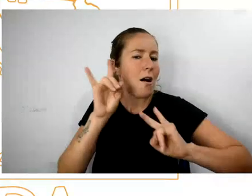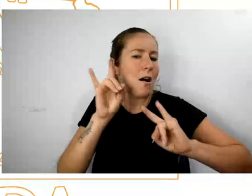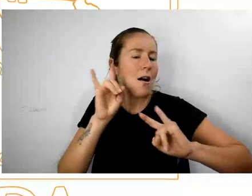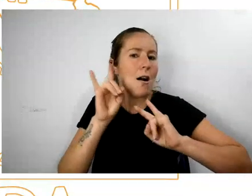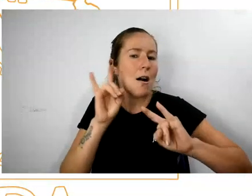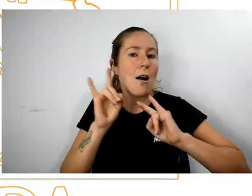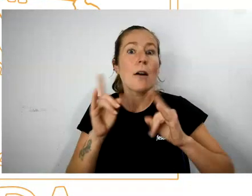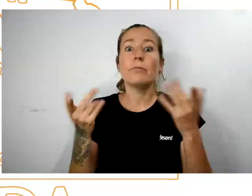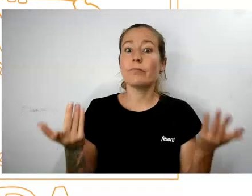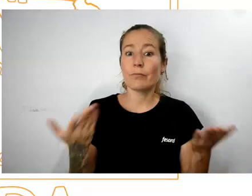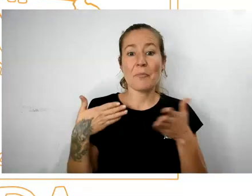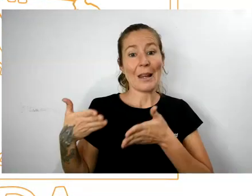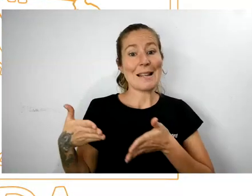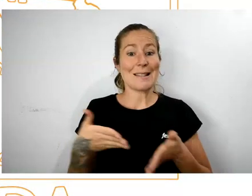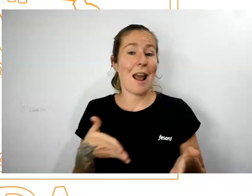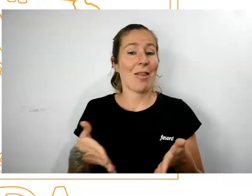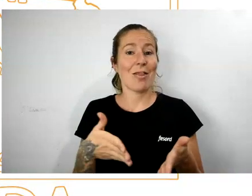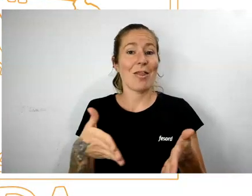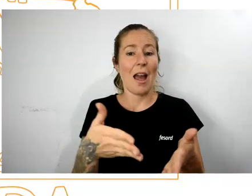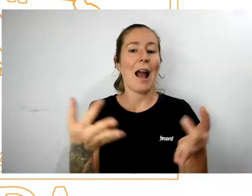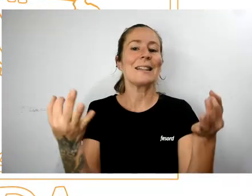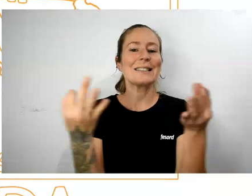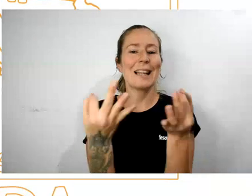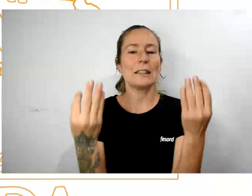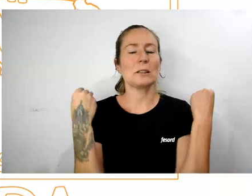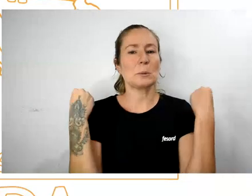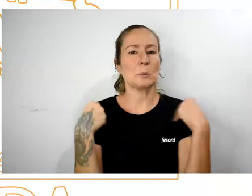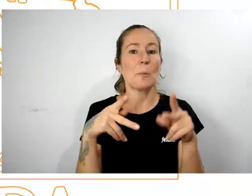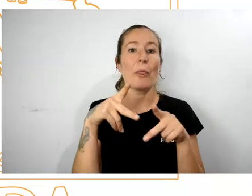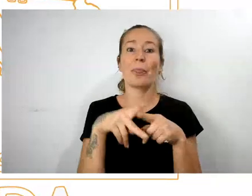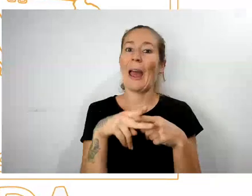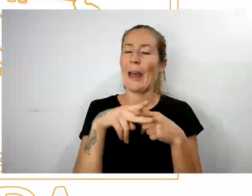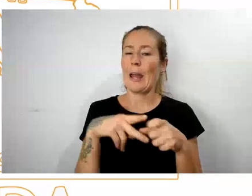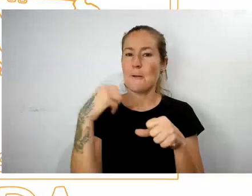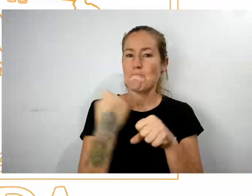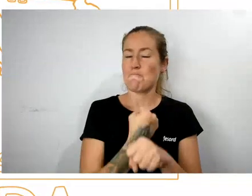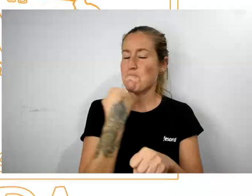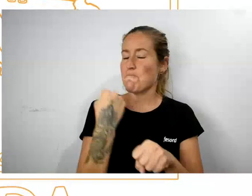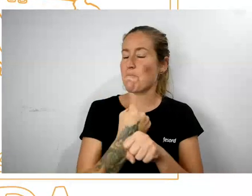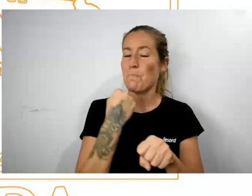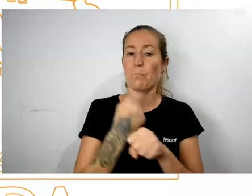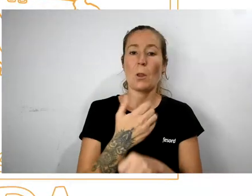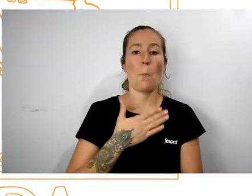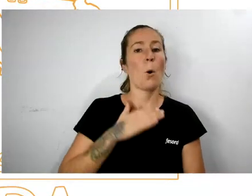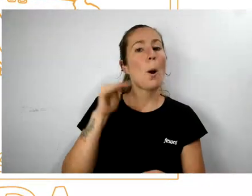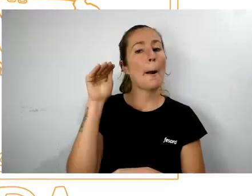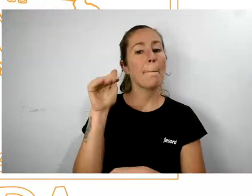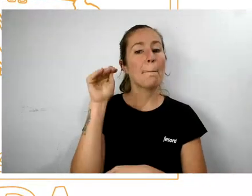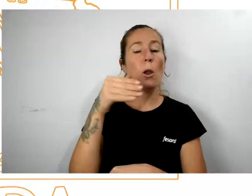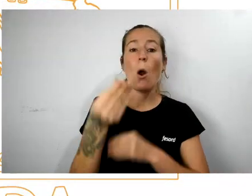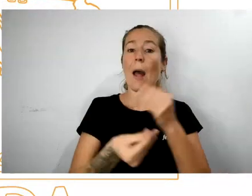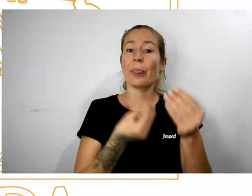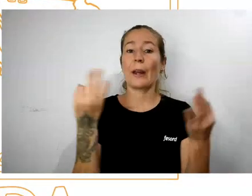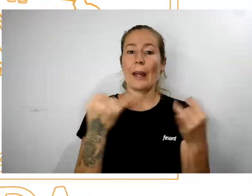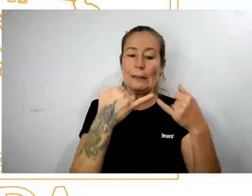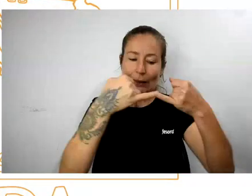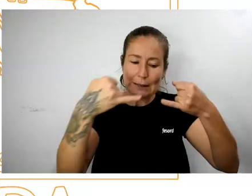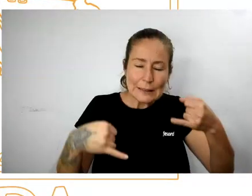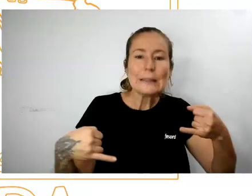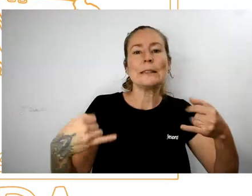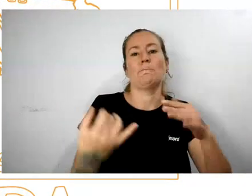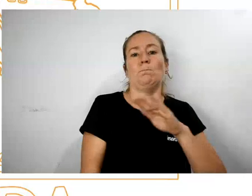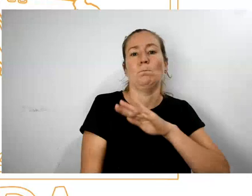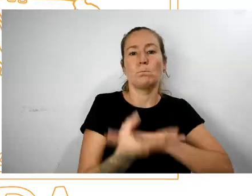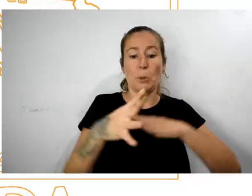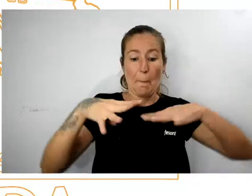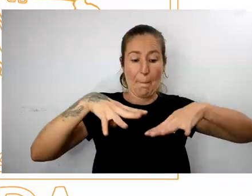Las sendas eran los talleres de hilado del Campello. Se dedicaban a la hilatura y la fabricación de cuerdas y mallas.